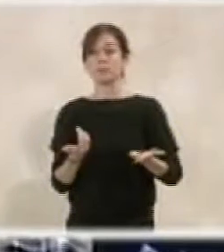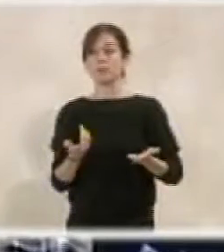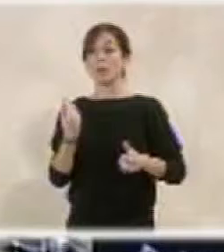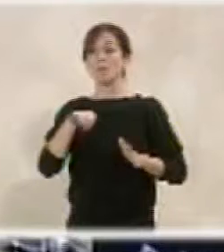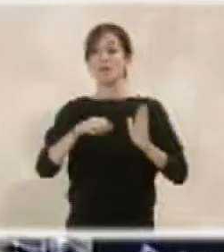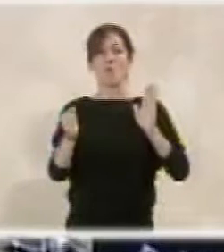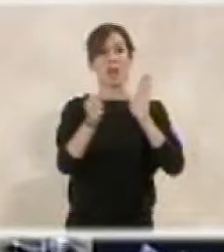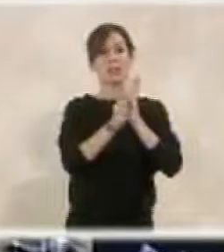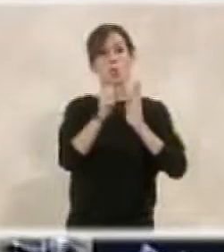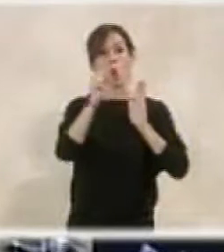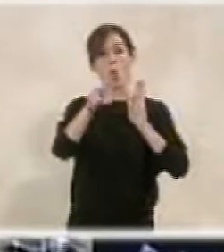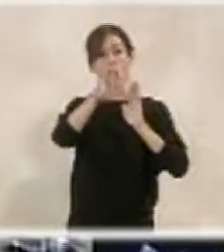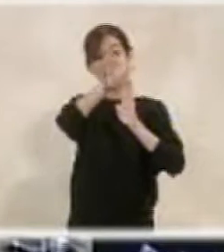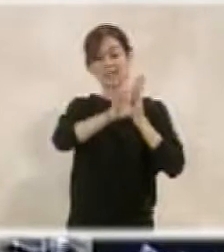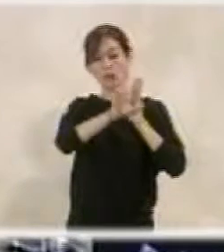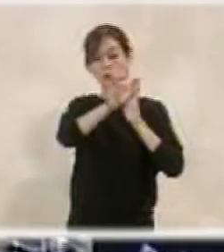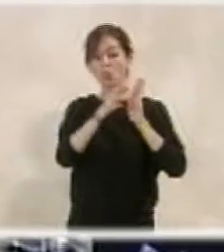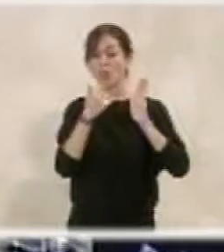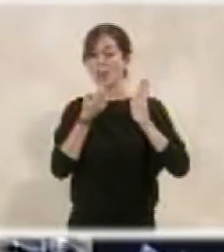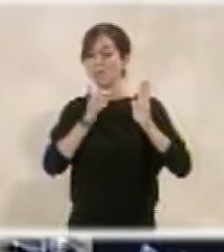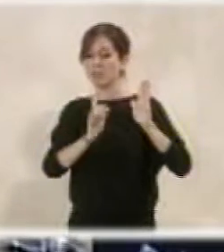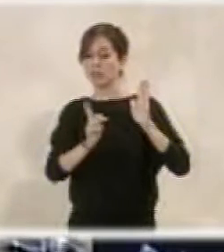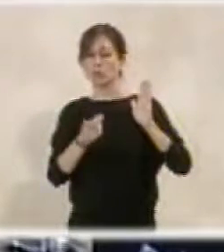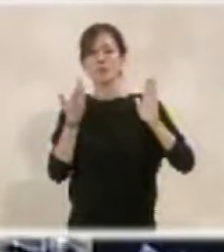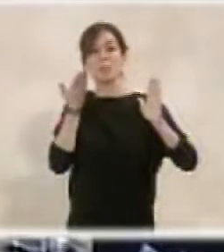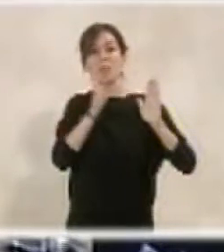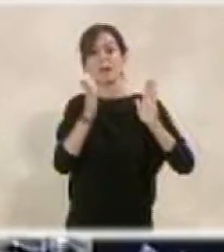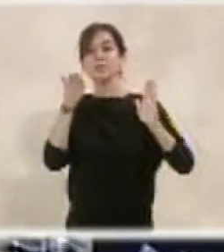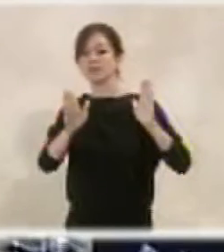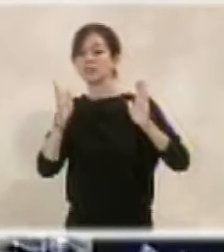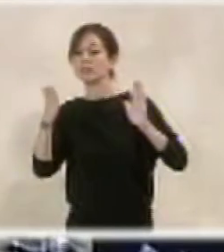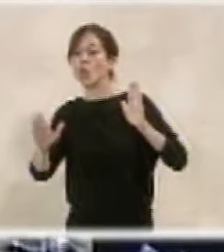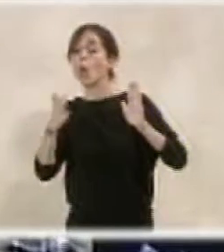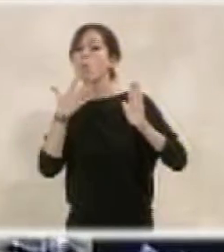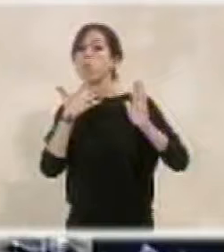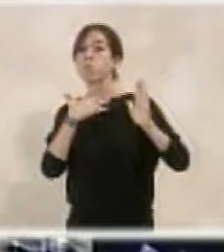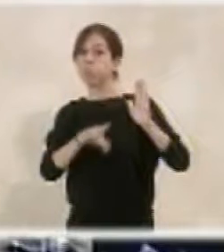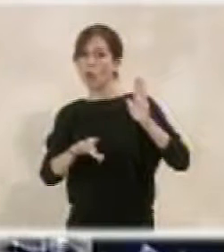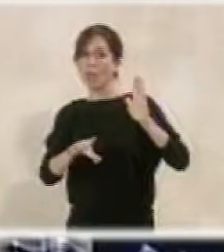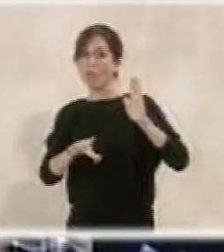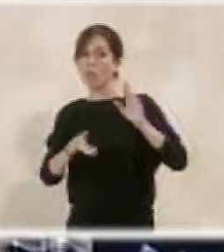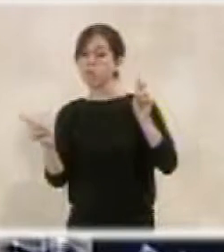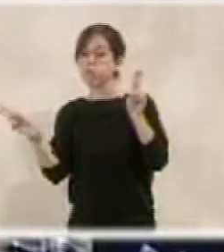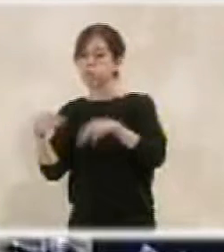mismo artículo 12 de los estatutos prevé que los representantes puedan mocionar al